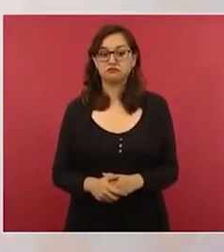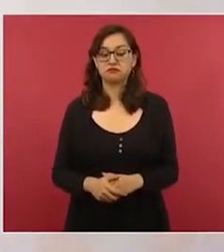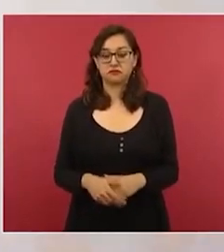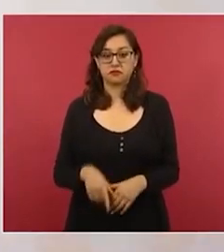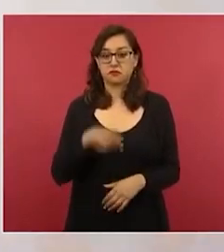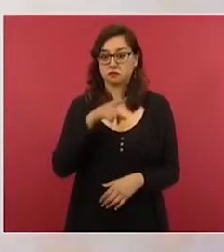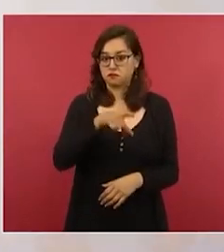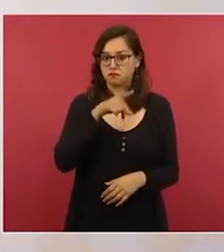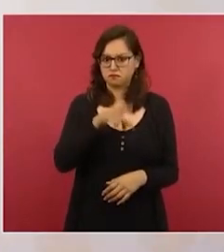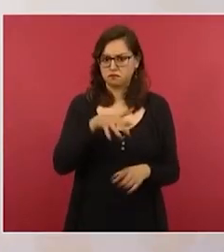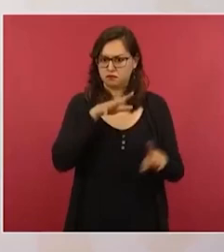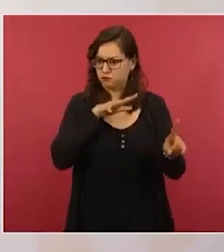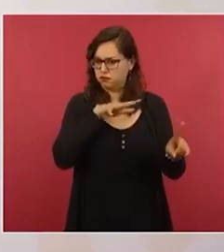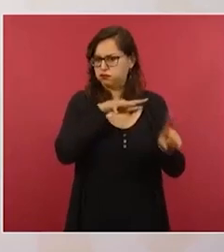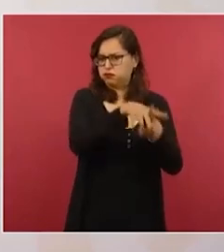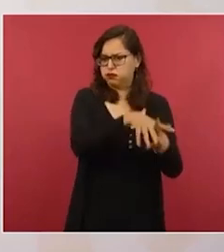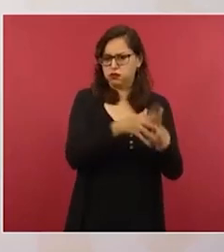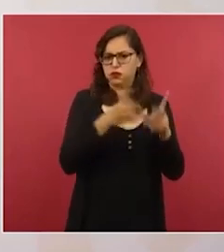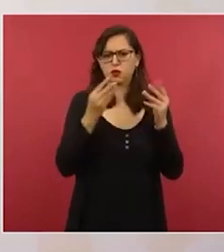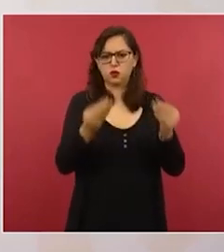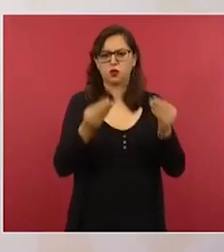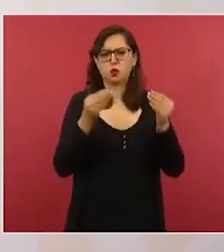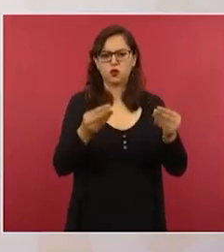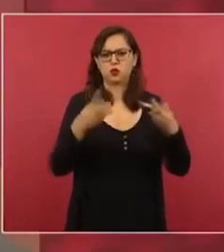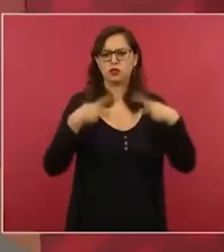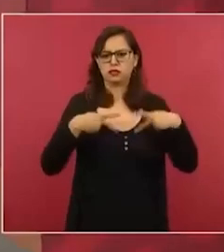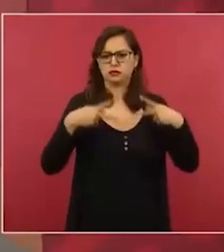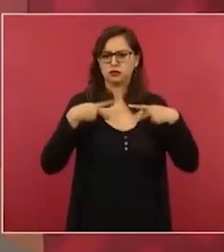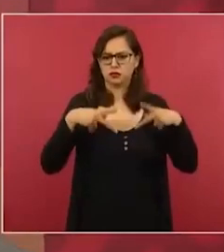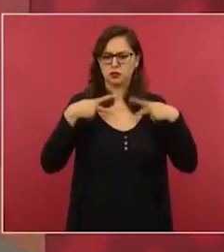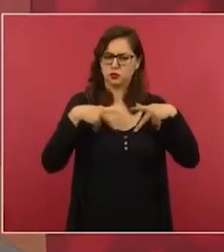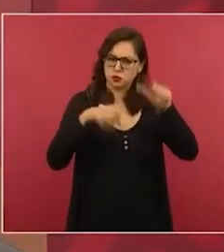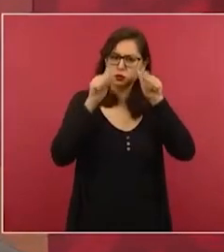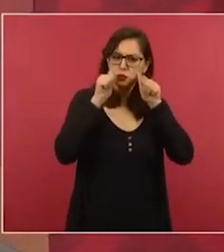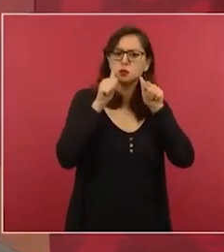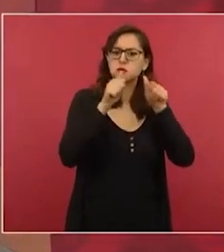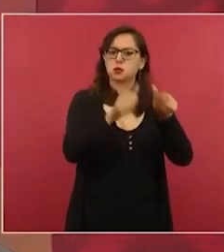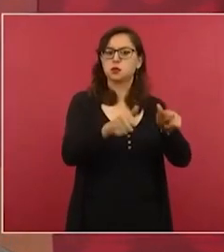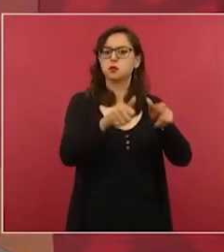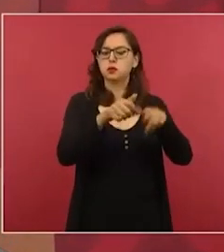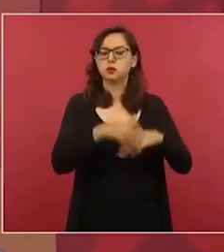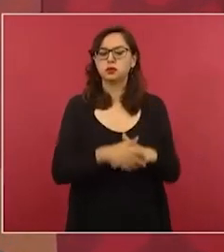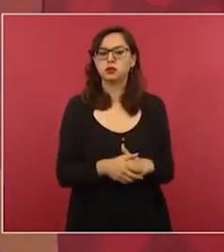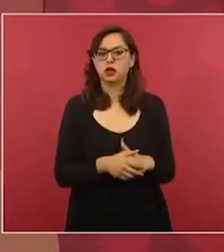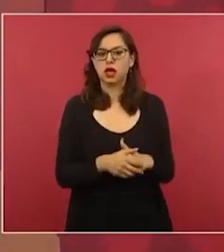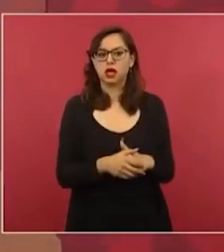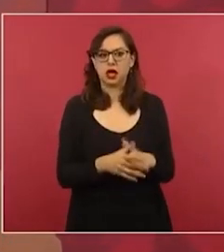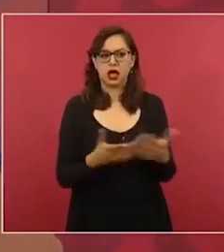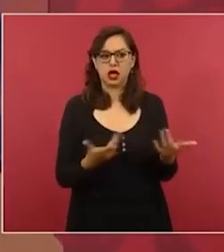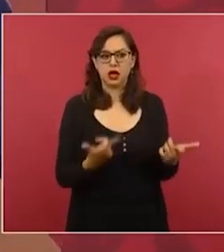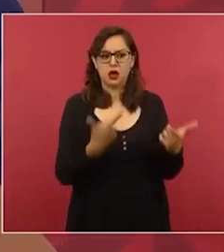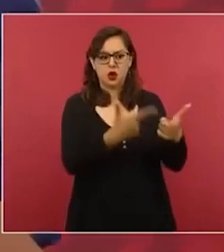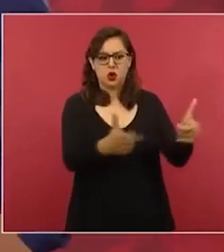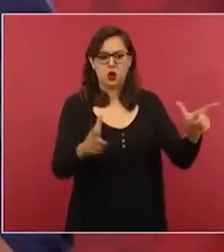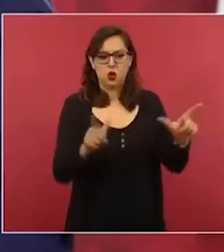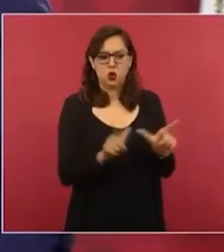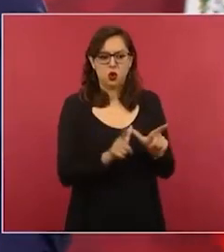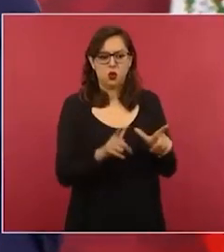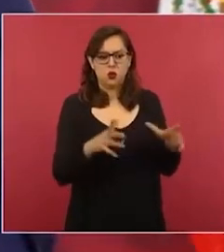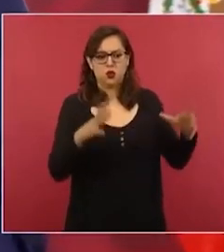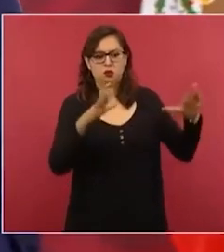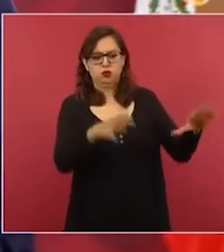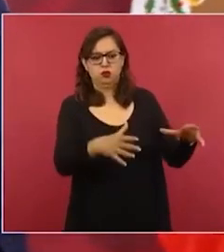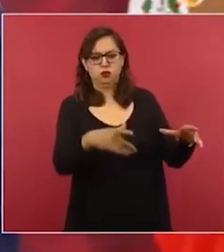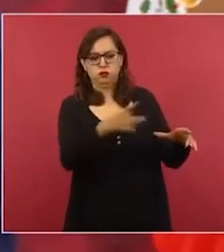son los ídolos de personas como la